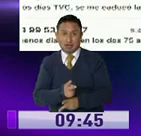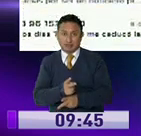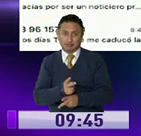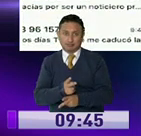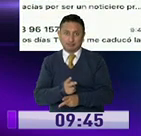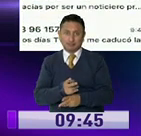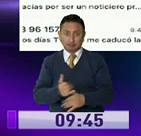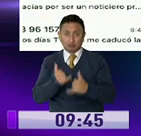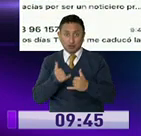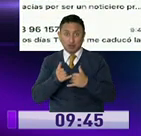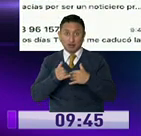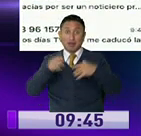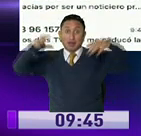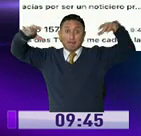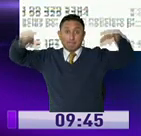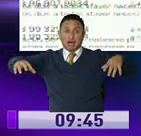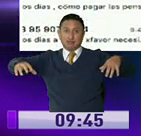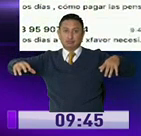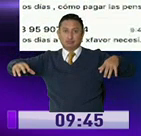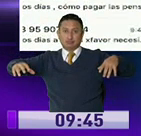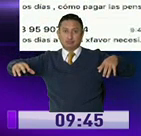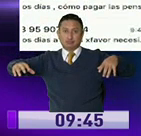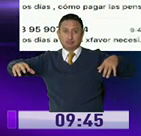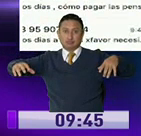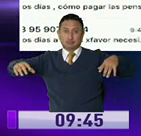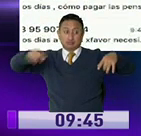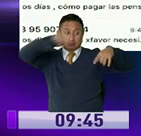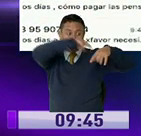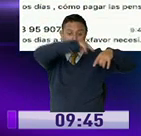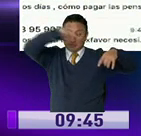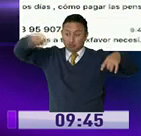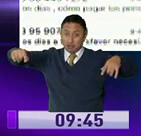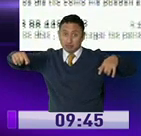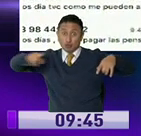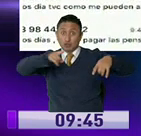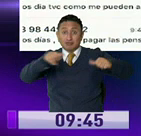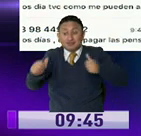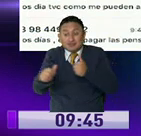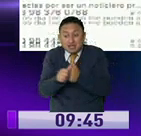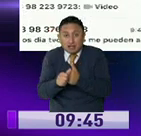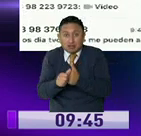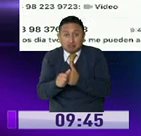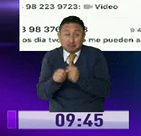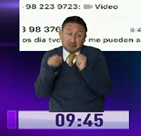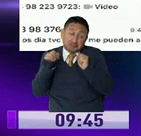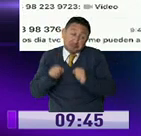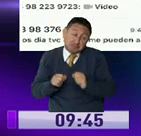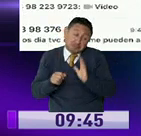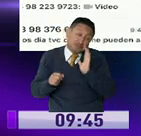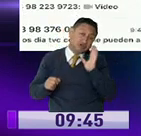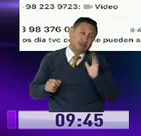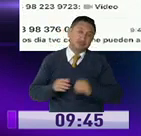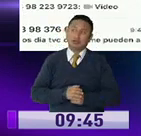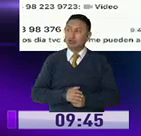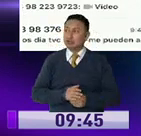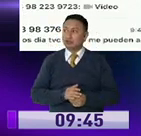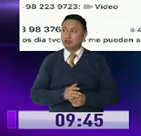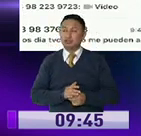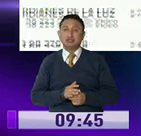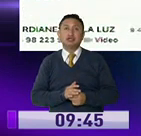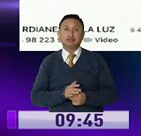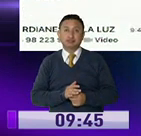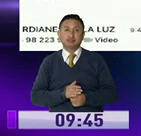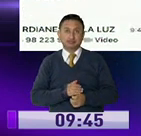entre provincias. Exacto. O sea, haga el intento. Pero no sé, o sea... Si no, o sea, haga el